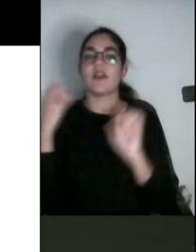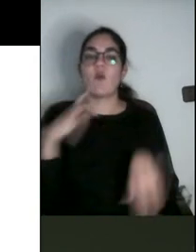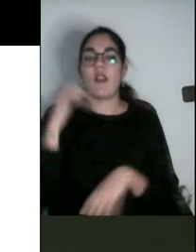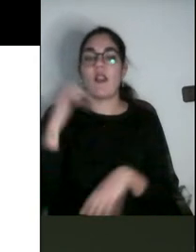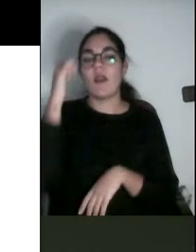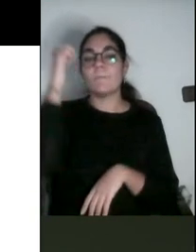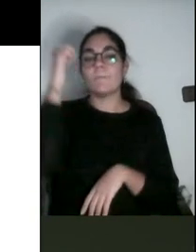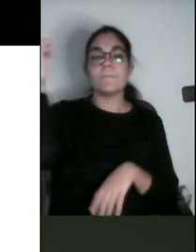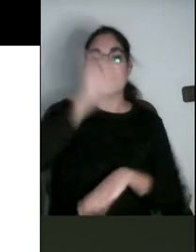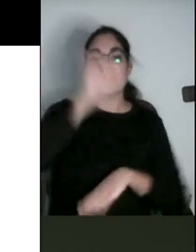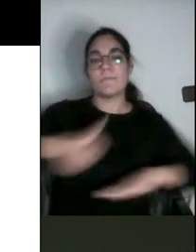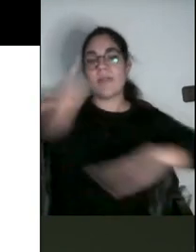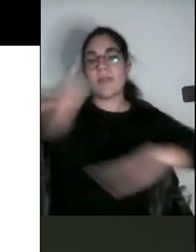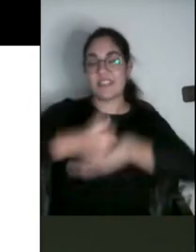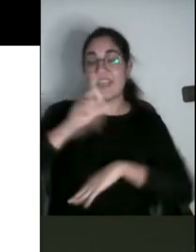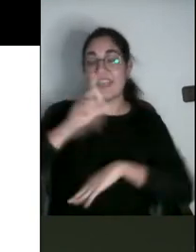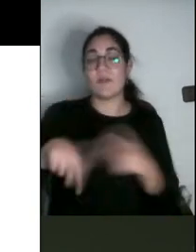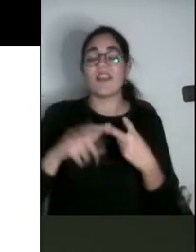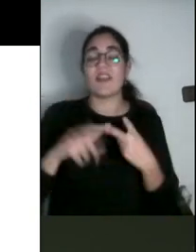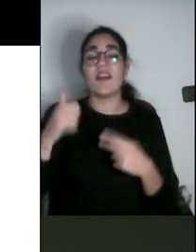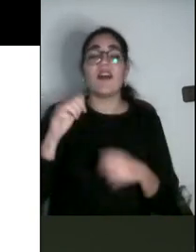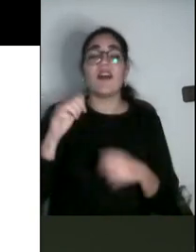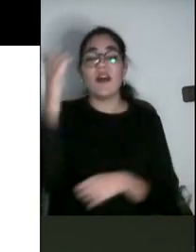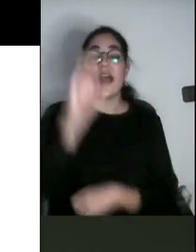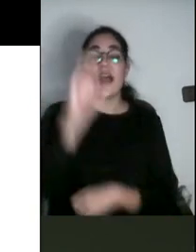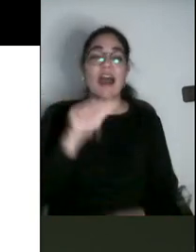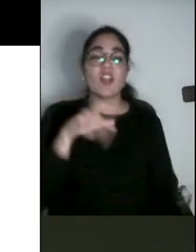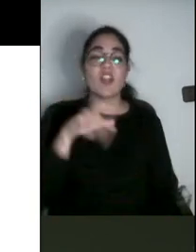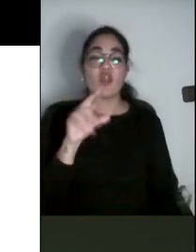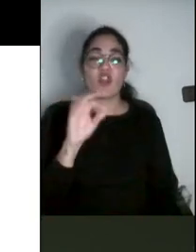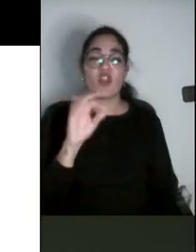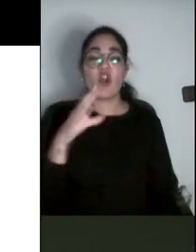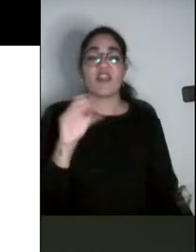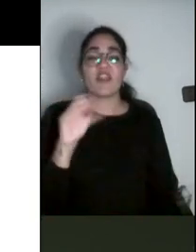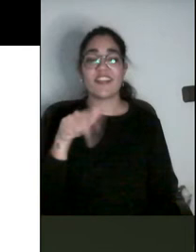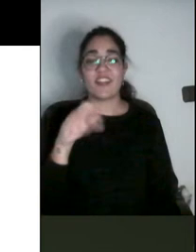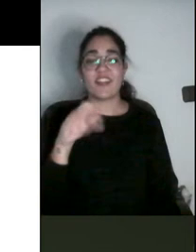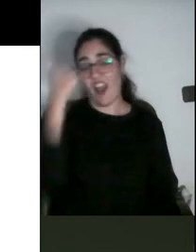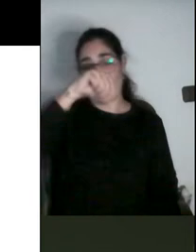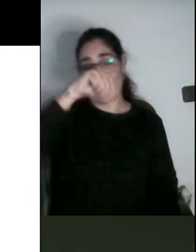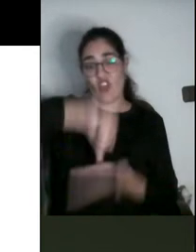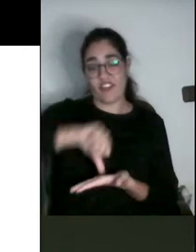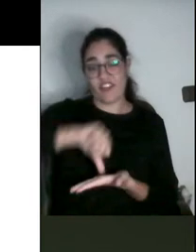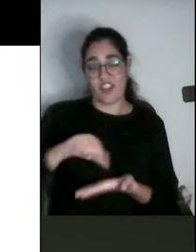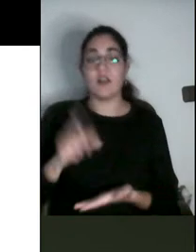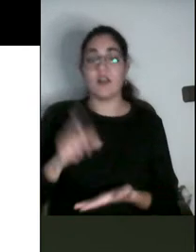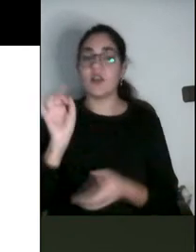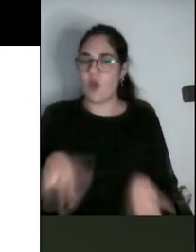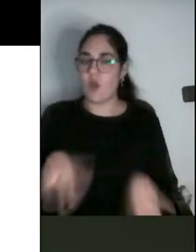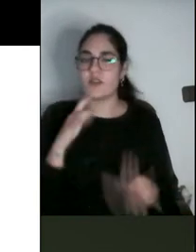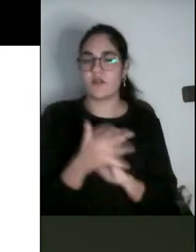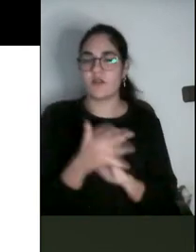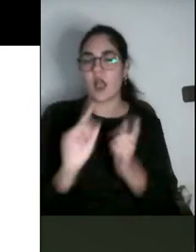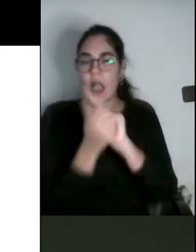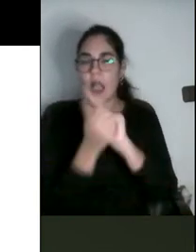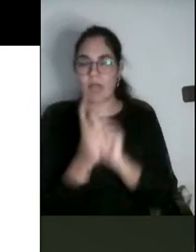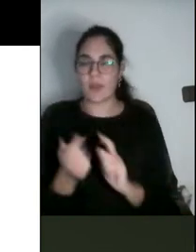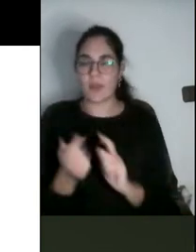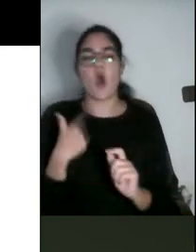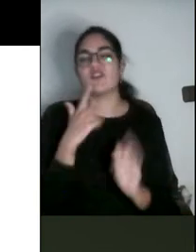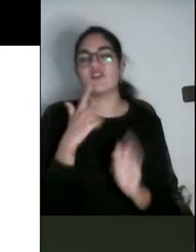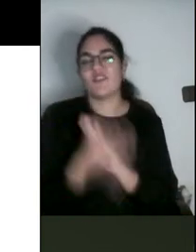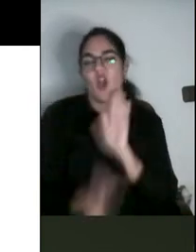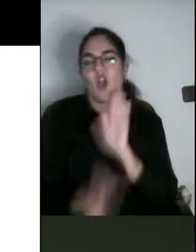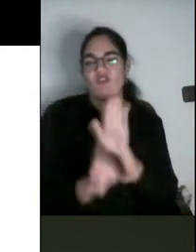de estar en el mundo y si se atendía a la prevención y a la sensibilización sobre los discursos sexistas. En general, las